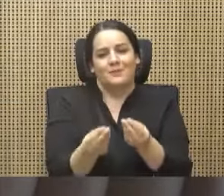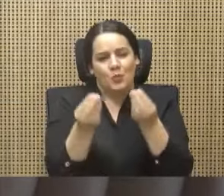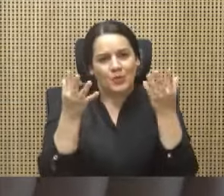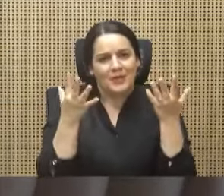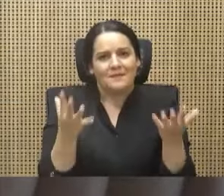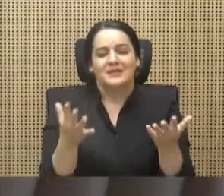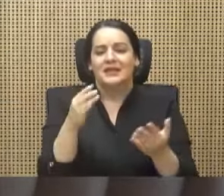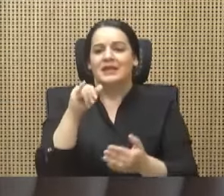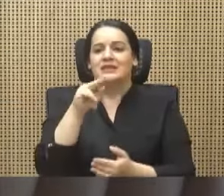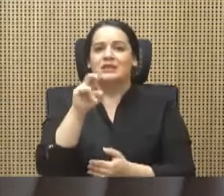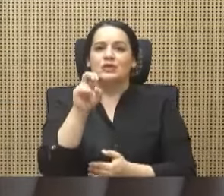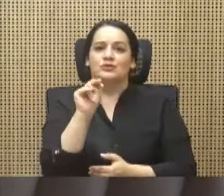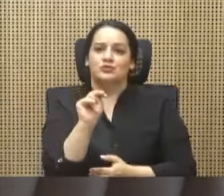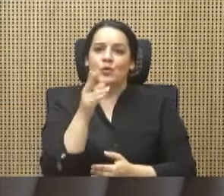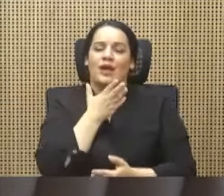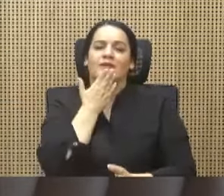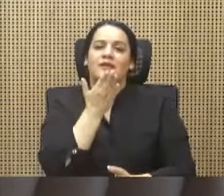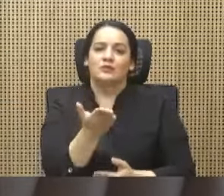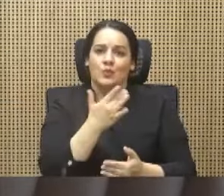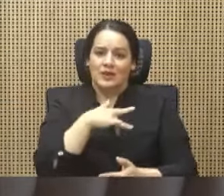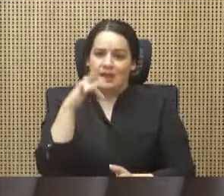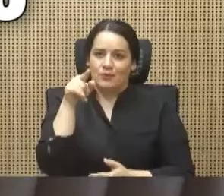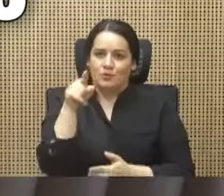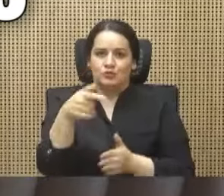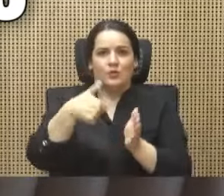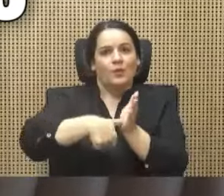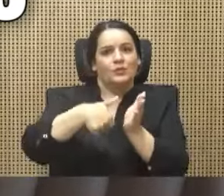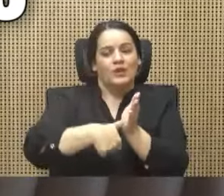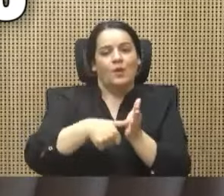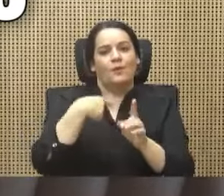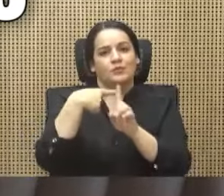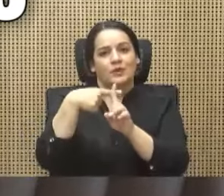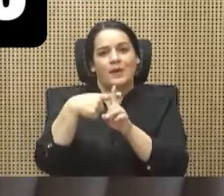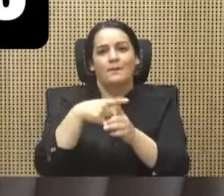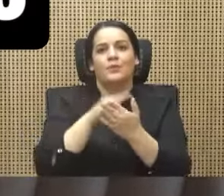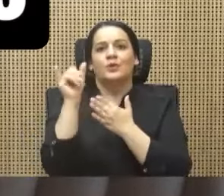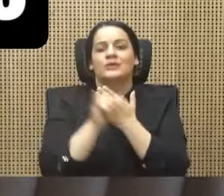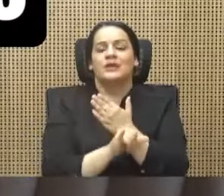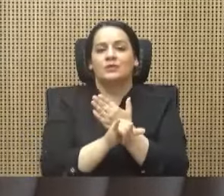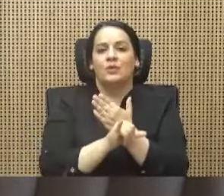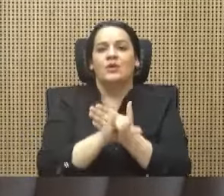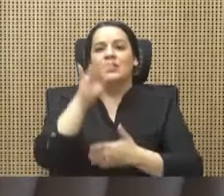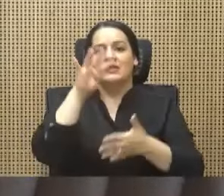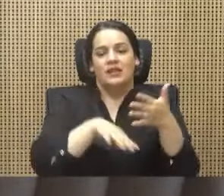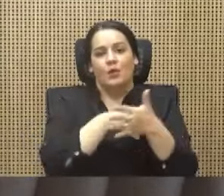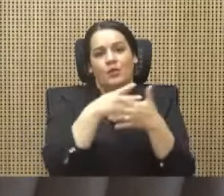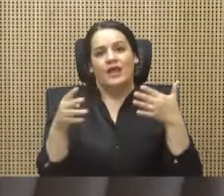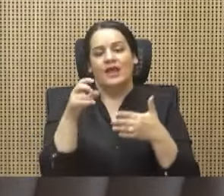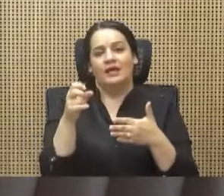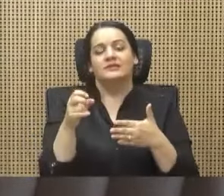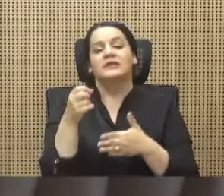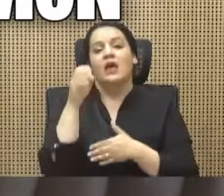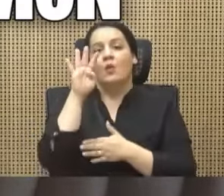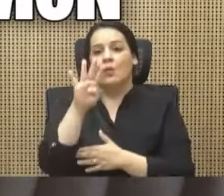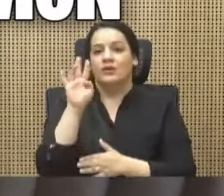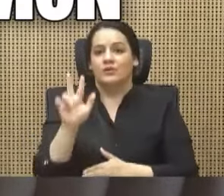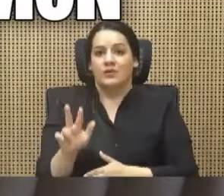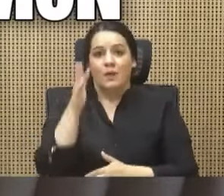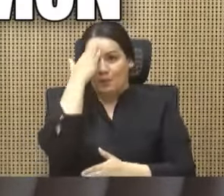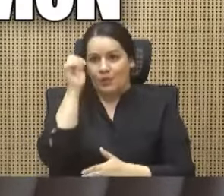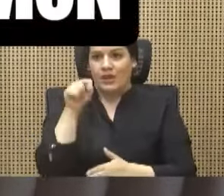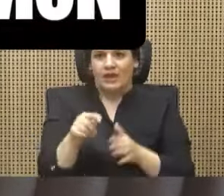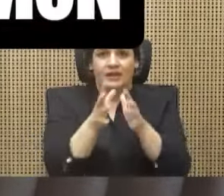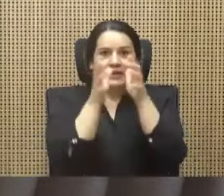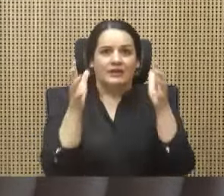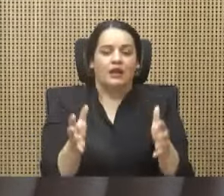se lo agradezco en el alma, que usted haya votado positivamente el proyecto de Jornadas 4-3. Porque ahí hay otra enorme